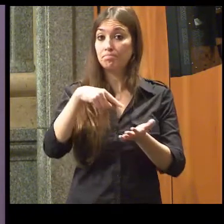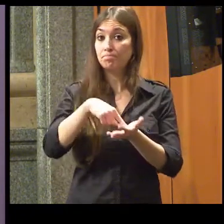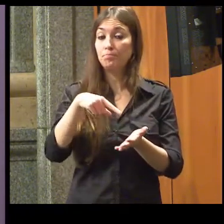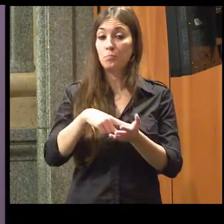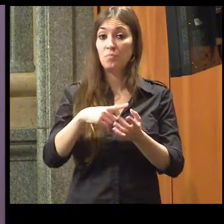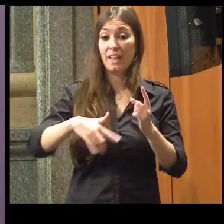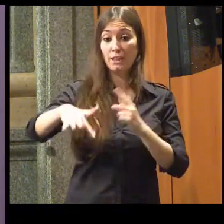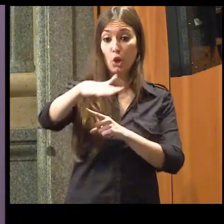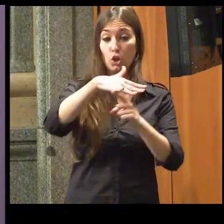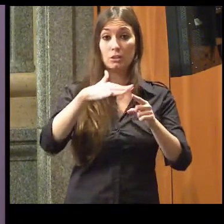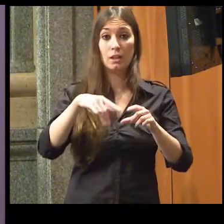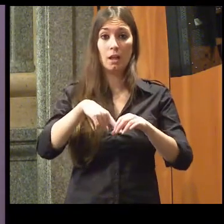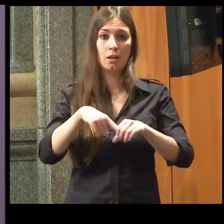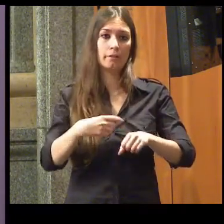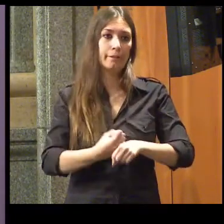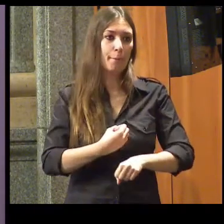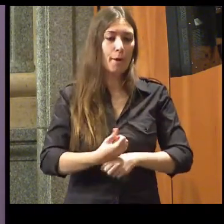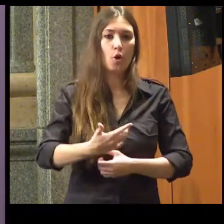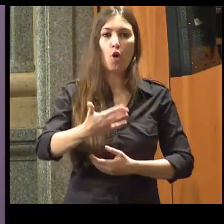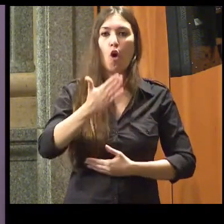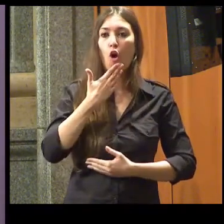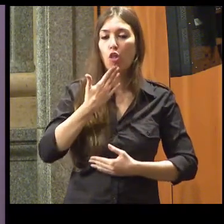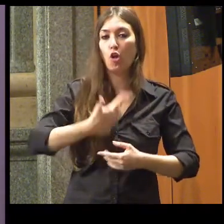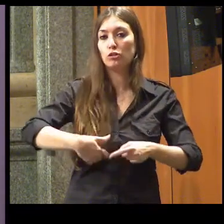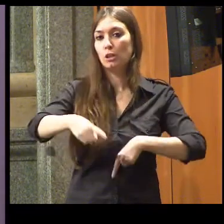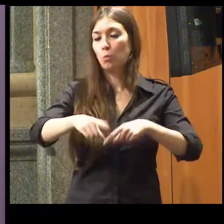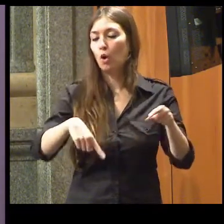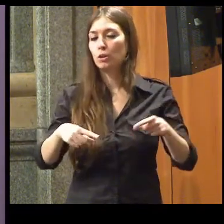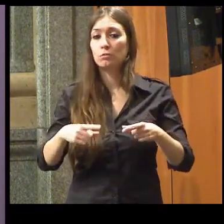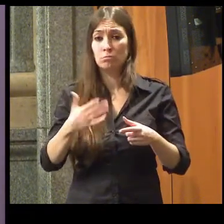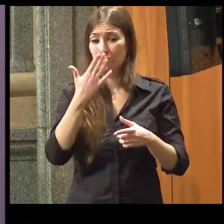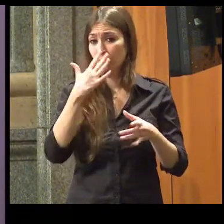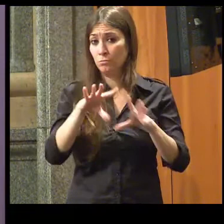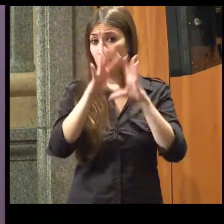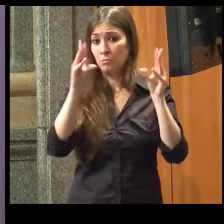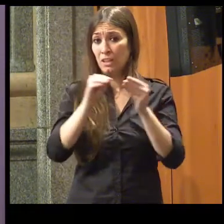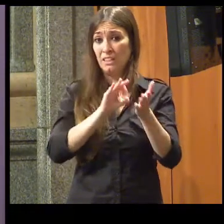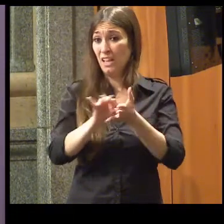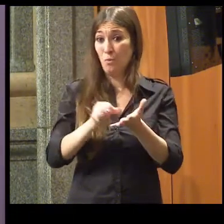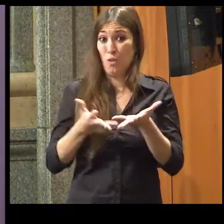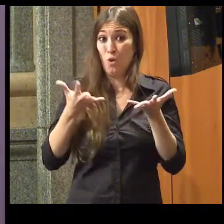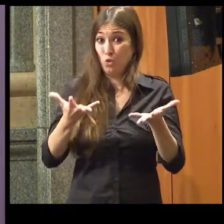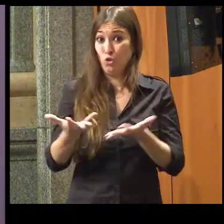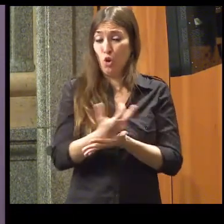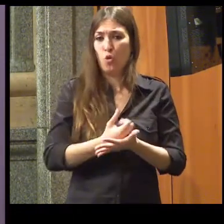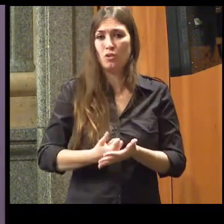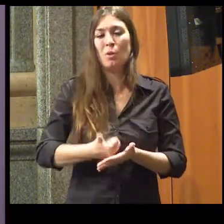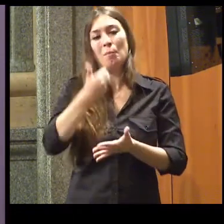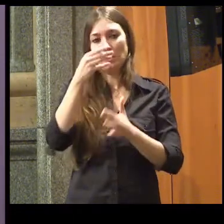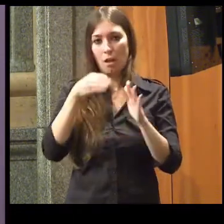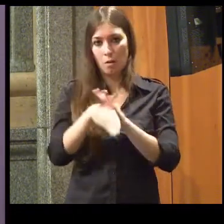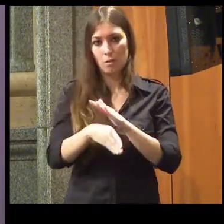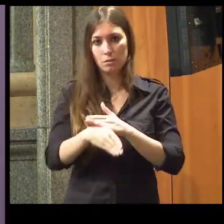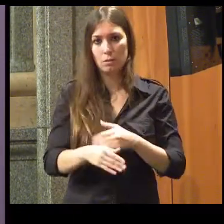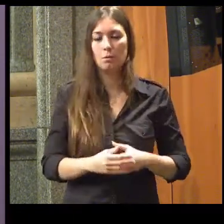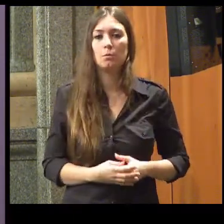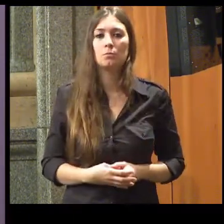entornos de trabajo, de ocio, de transporte, es decir, todos los servicios comunitarios sean más accesibles.